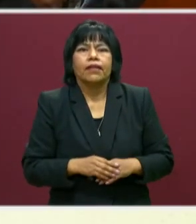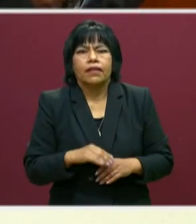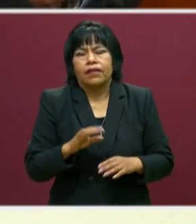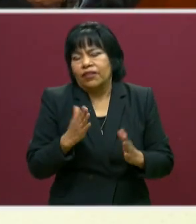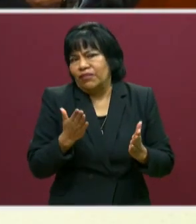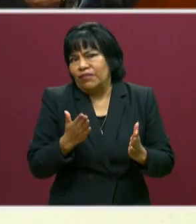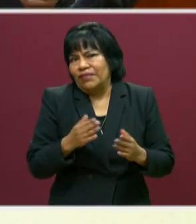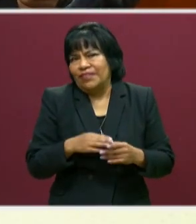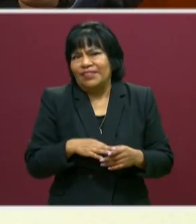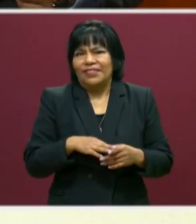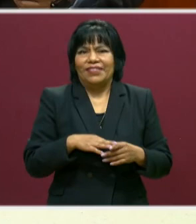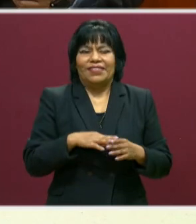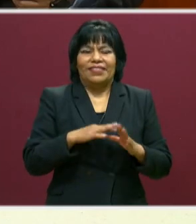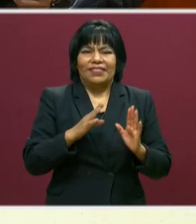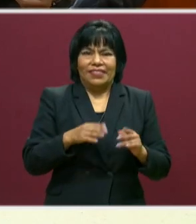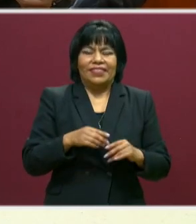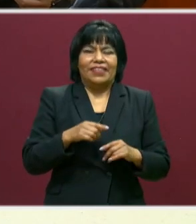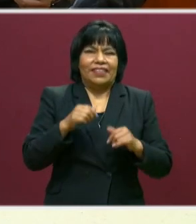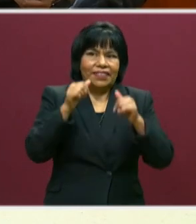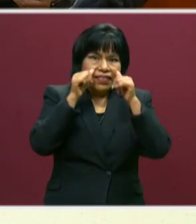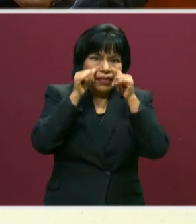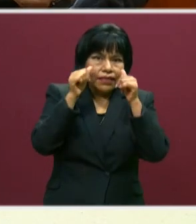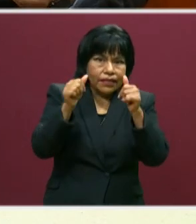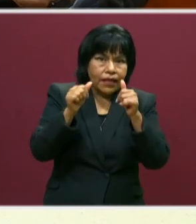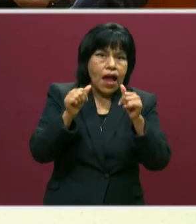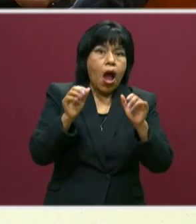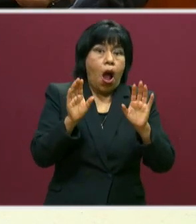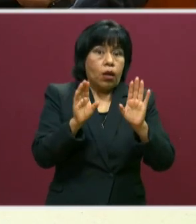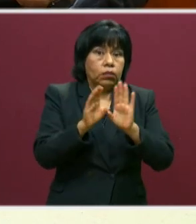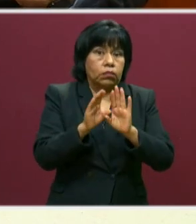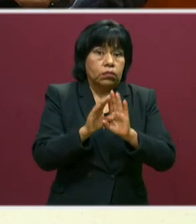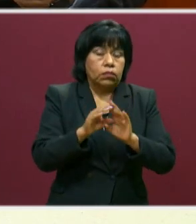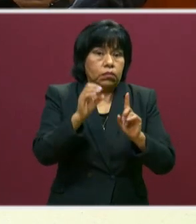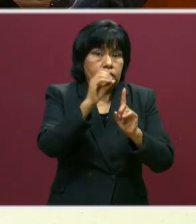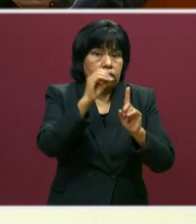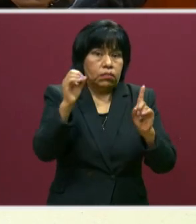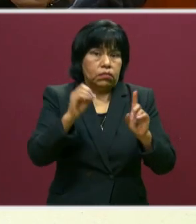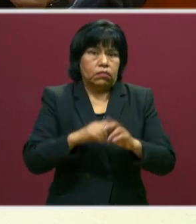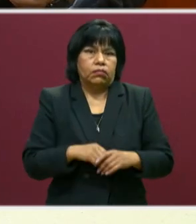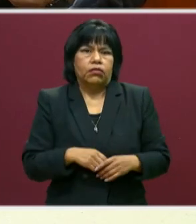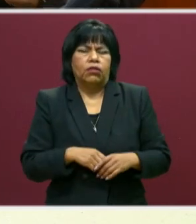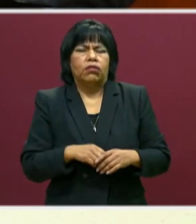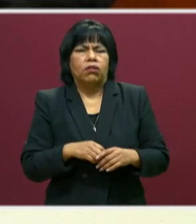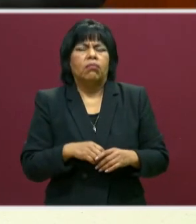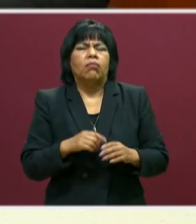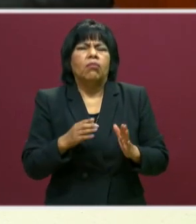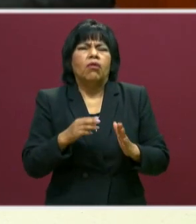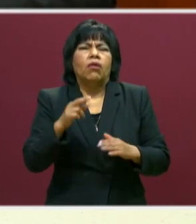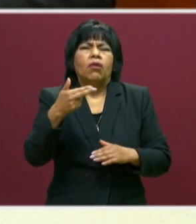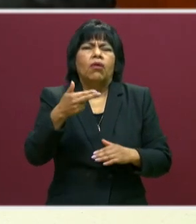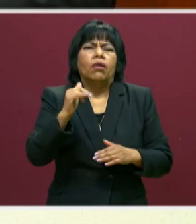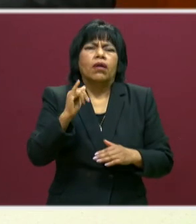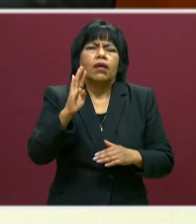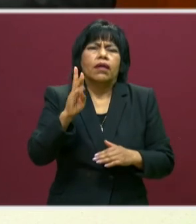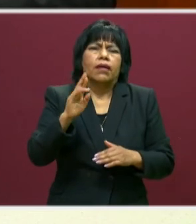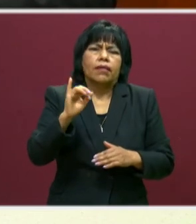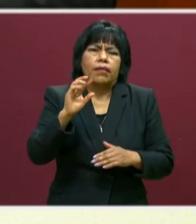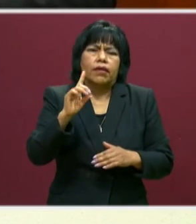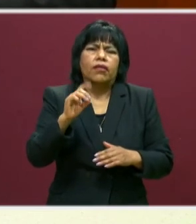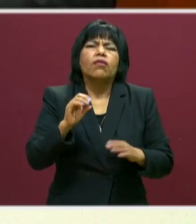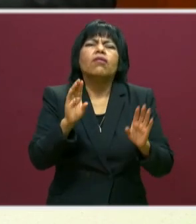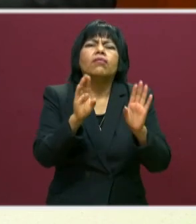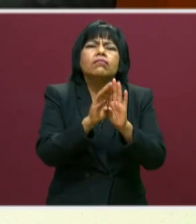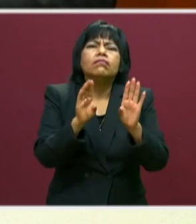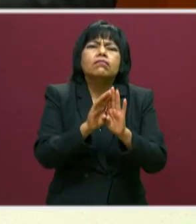como no somos los mismos, ya escuchamos cómo fue y cómo es y cómo será el modelo híbrido y este